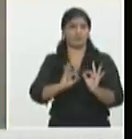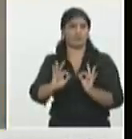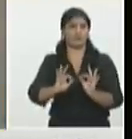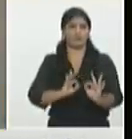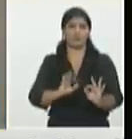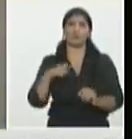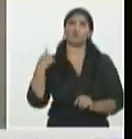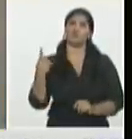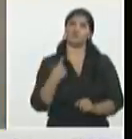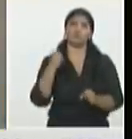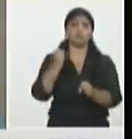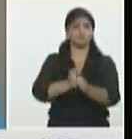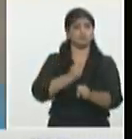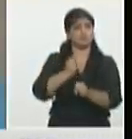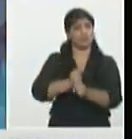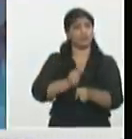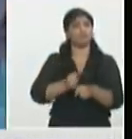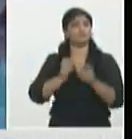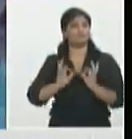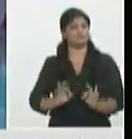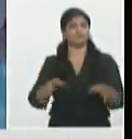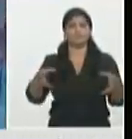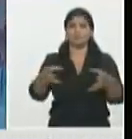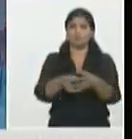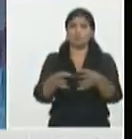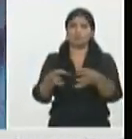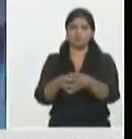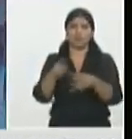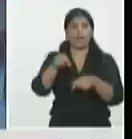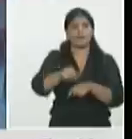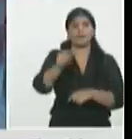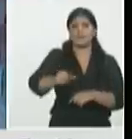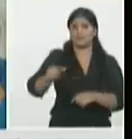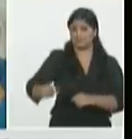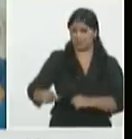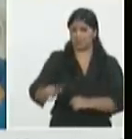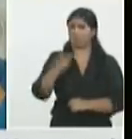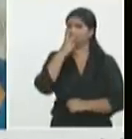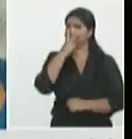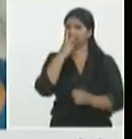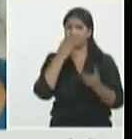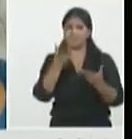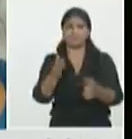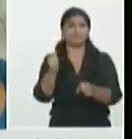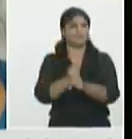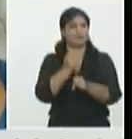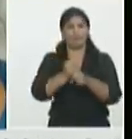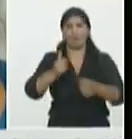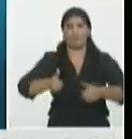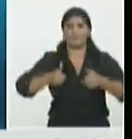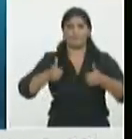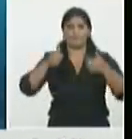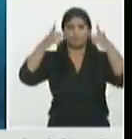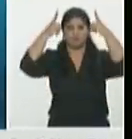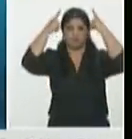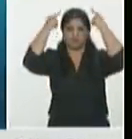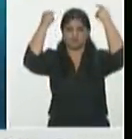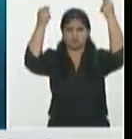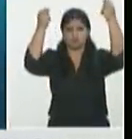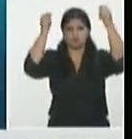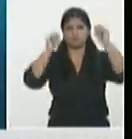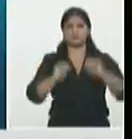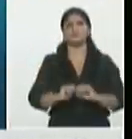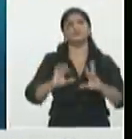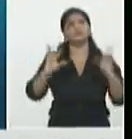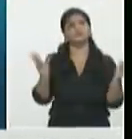trabajando en sí tenemos todo el equipo multidisciplinario de médicos intensivistas enfermeros intensivistas enfermeros emergencistas todo el